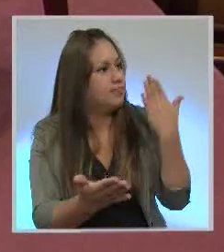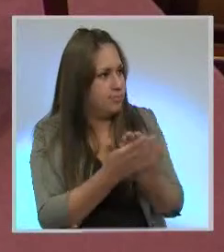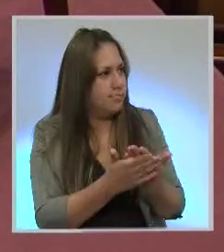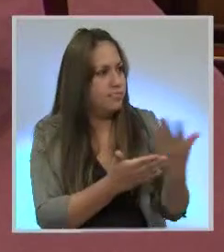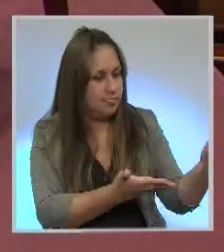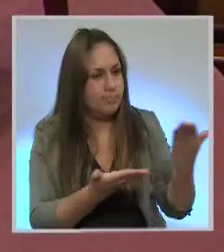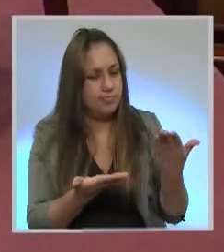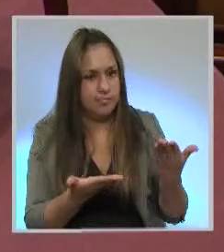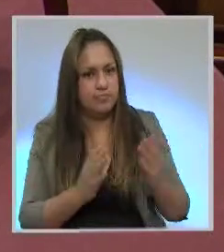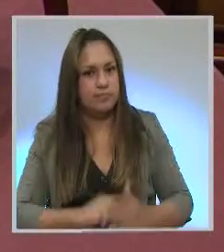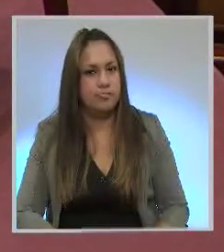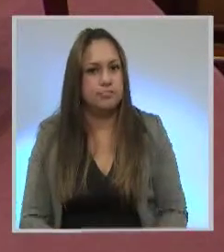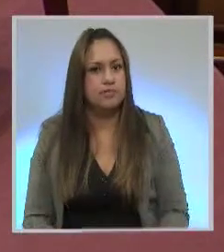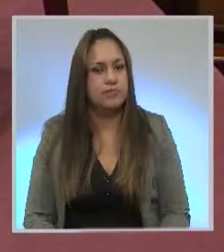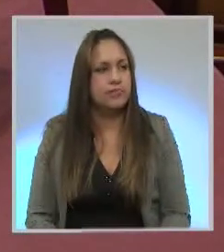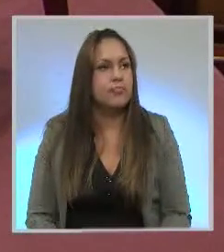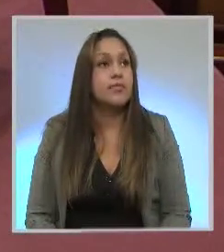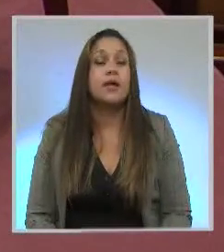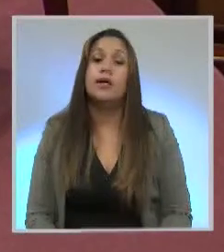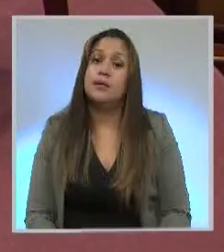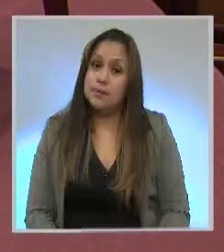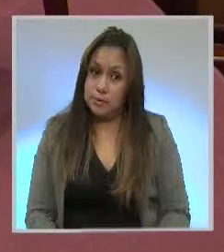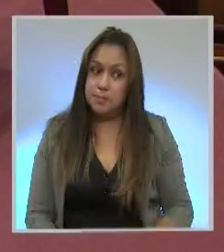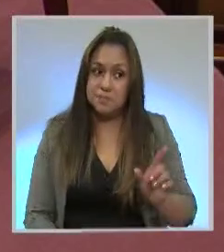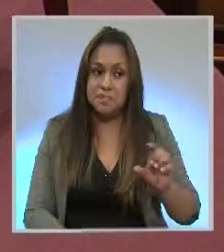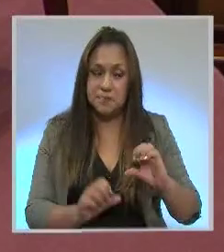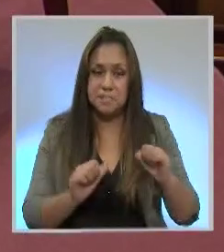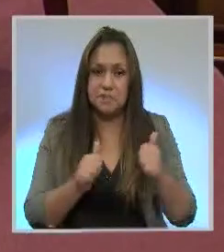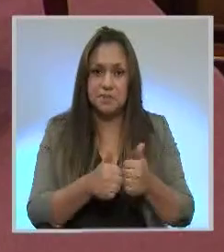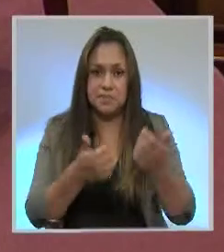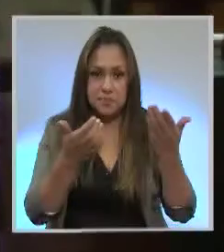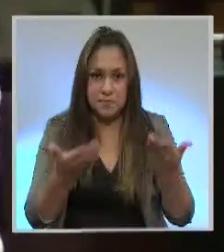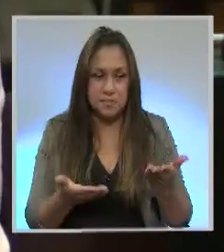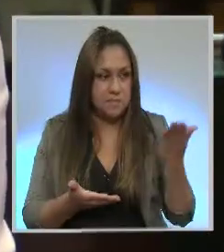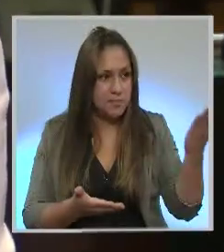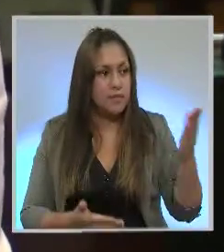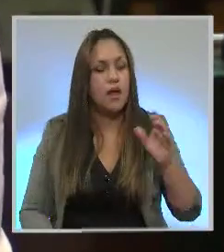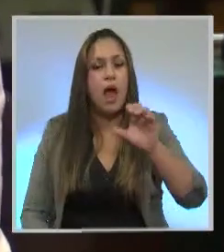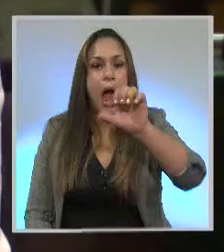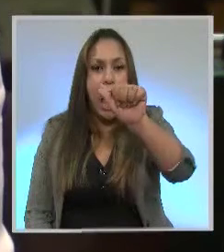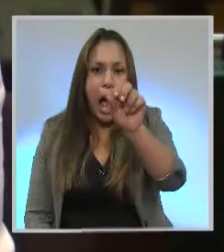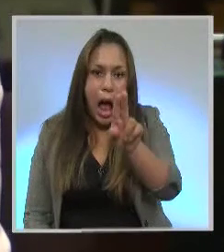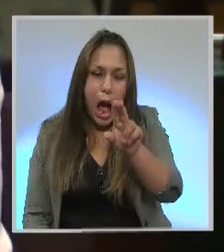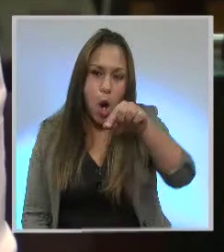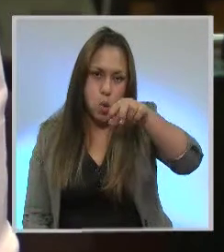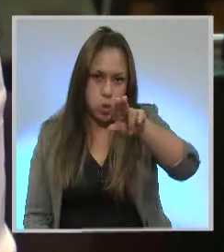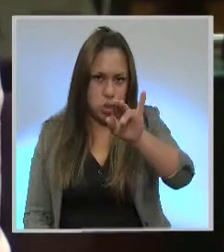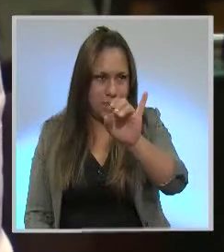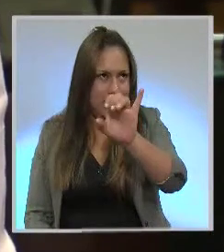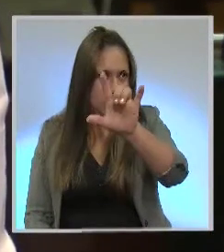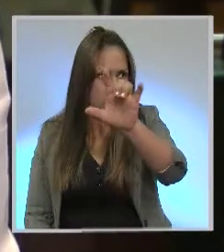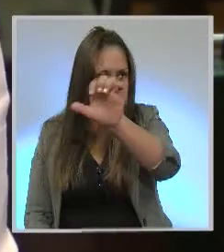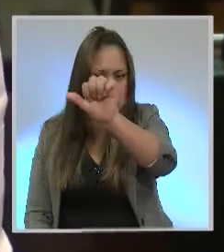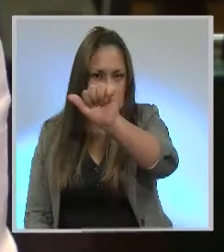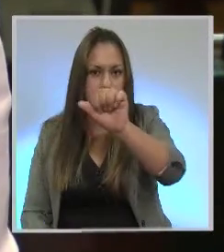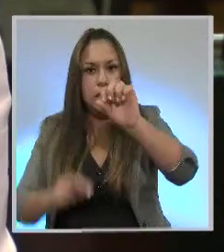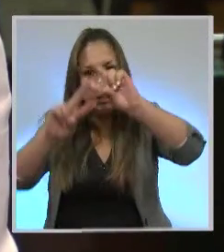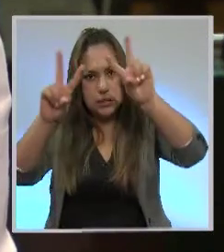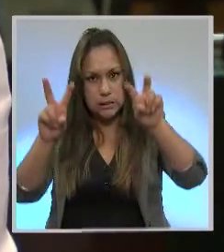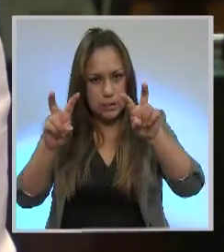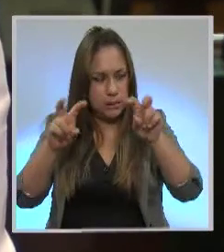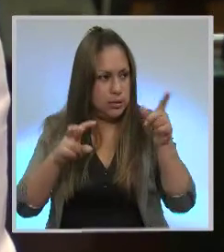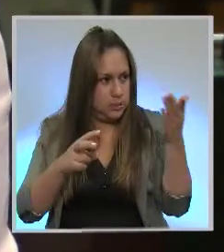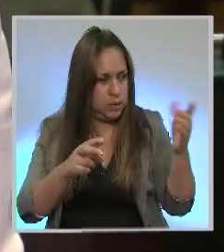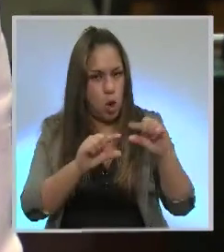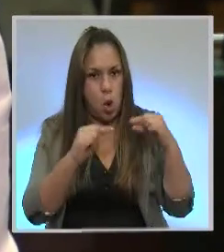habernos acompañado. A ustedes muchas gracias. Las impresiones del asambleísta Raúl Auquilla, asambleísta por el movimiento Creo, con sus impresiones